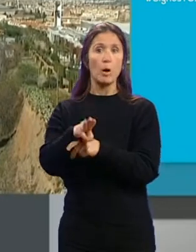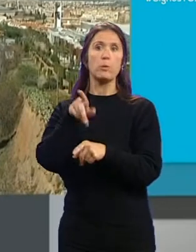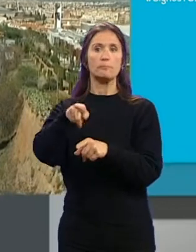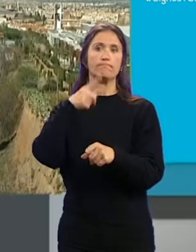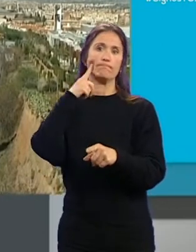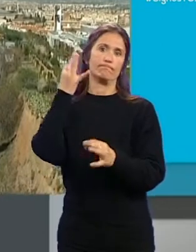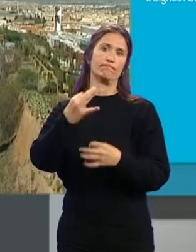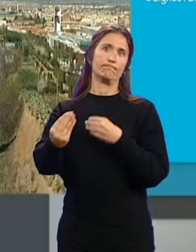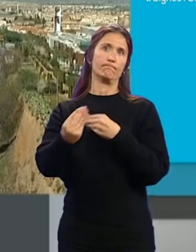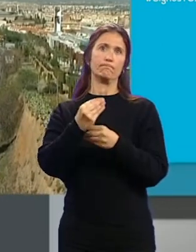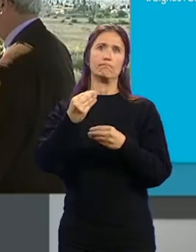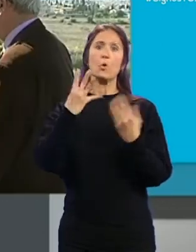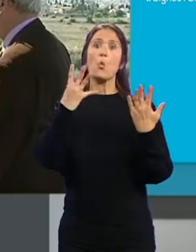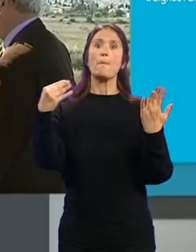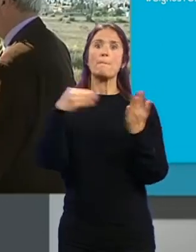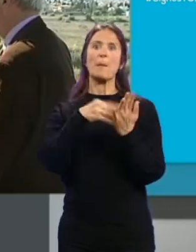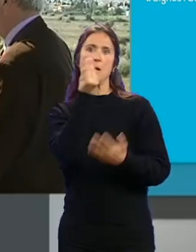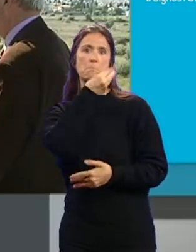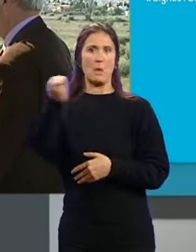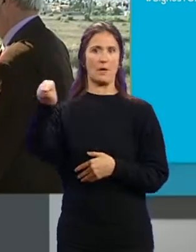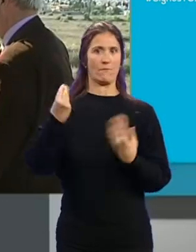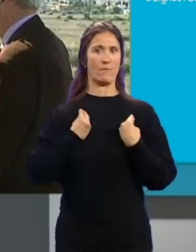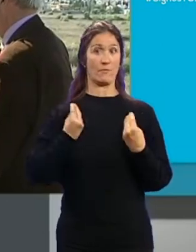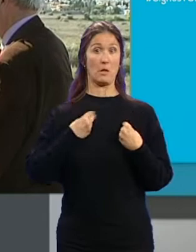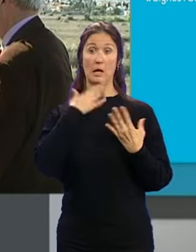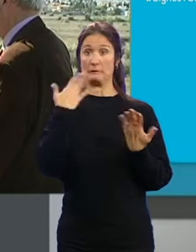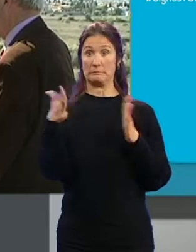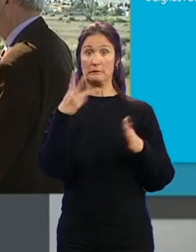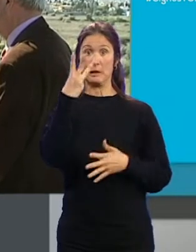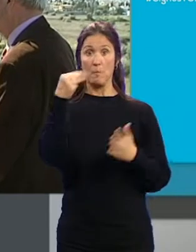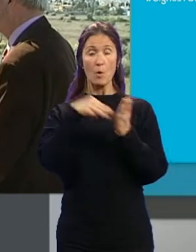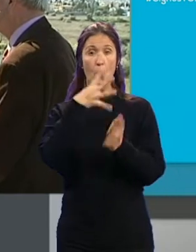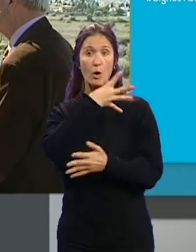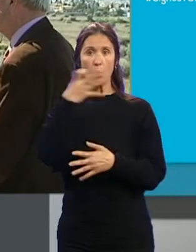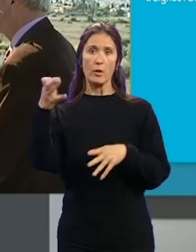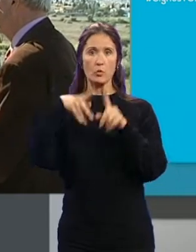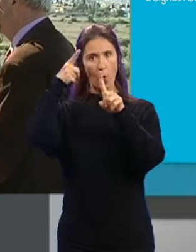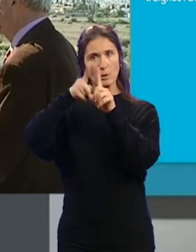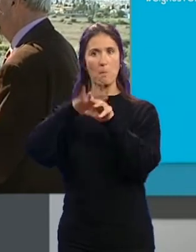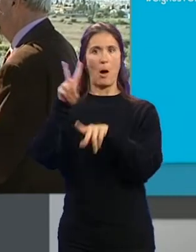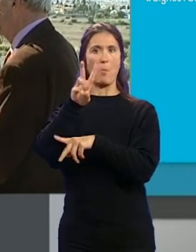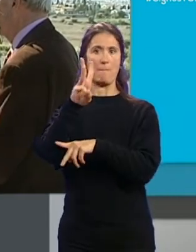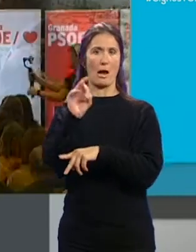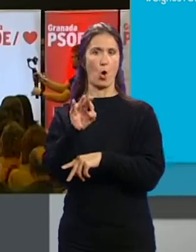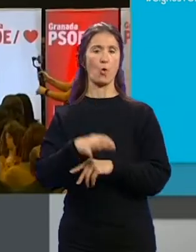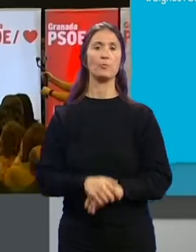se contase con unas 9.000 nuevas viviendas... ...de las cuales unas 3.400 serían de protección oficial.